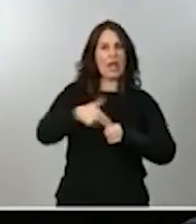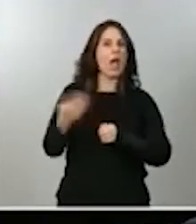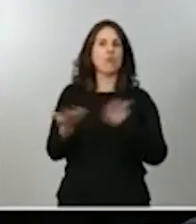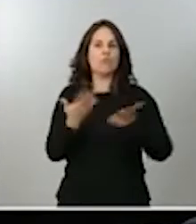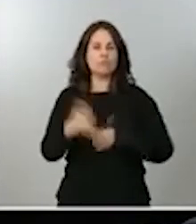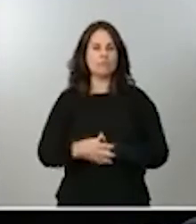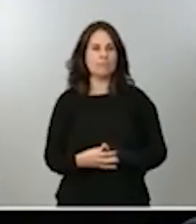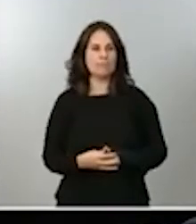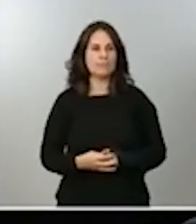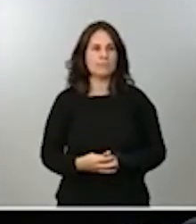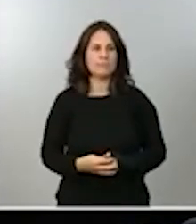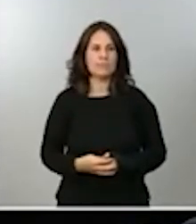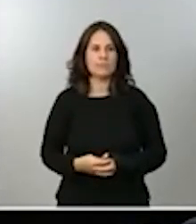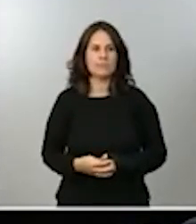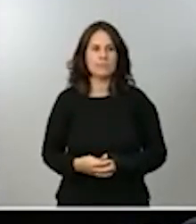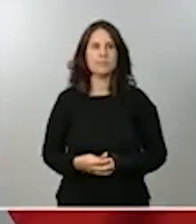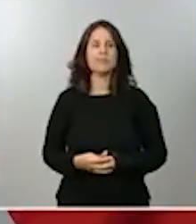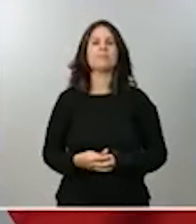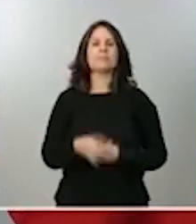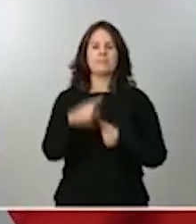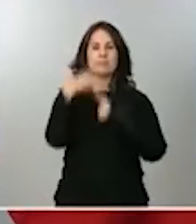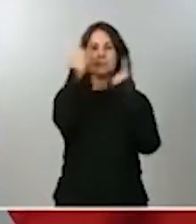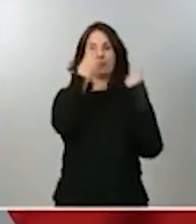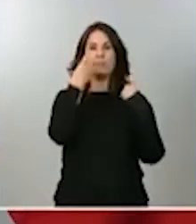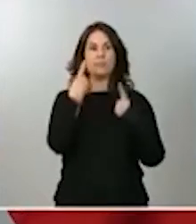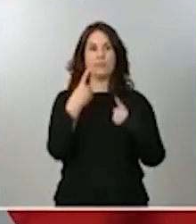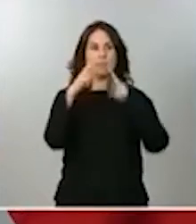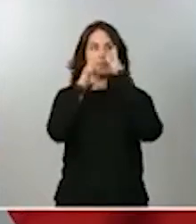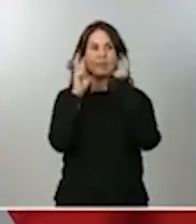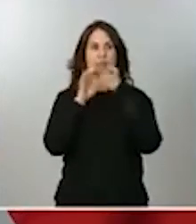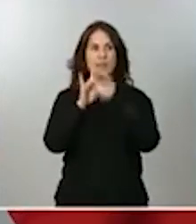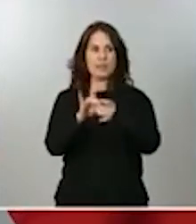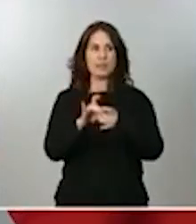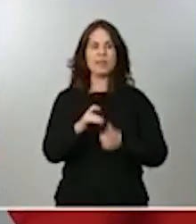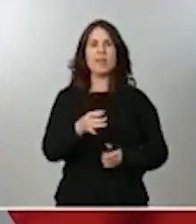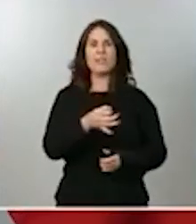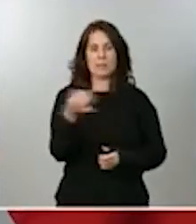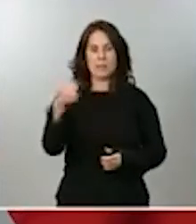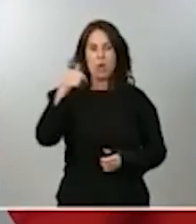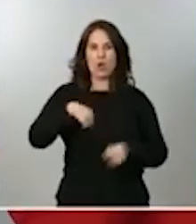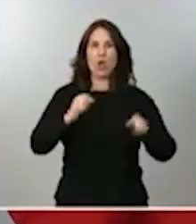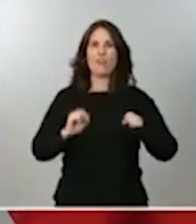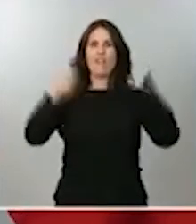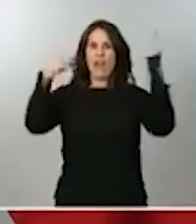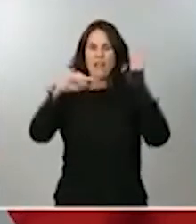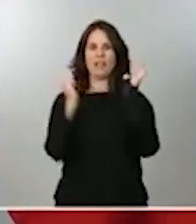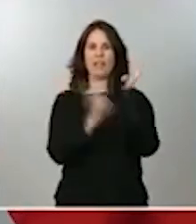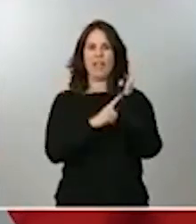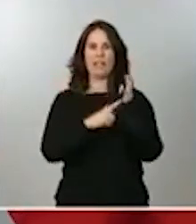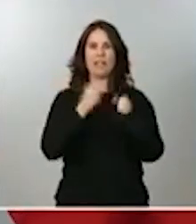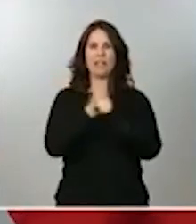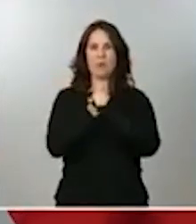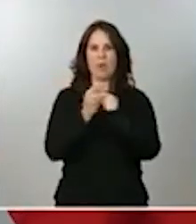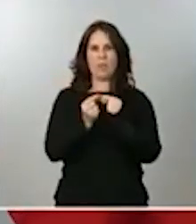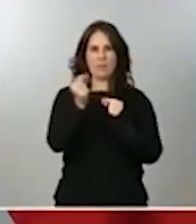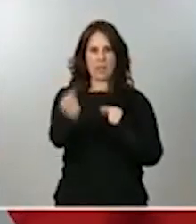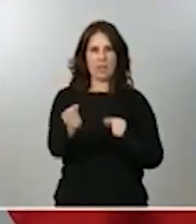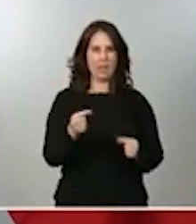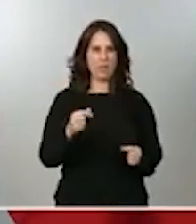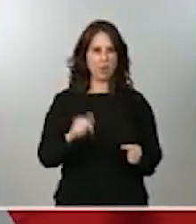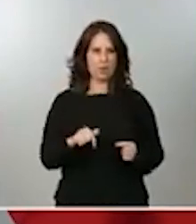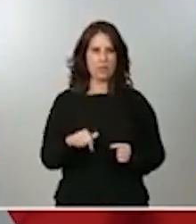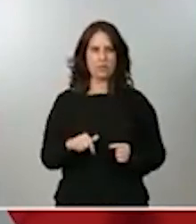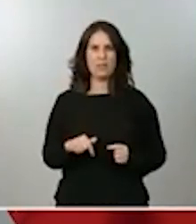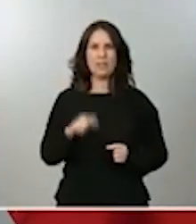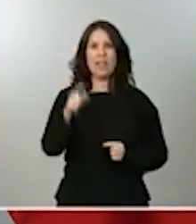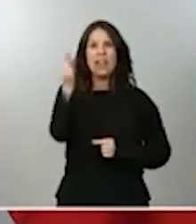A la pregunta que formulaba usted respecto de efectivamente hoy entra en vigor la ley del trabajo a distancia no podemos tener este dato. Va a